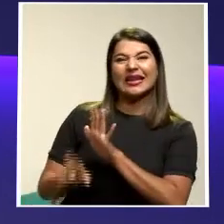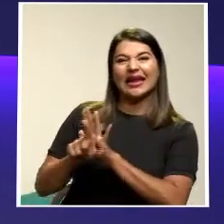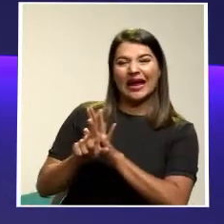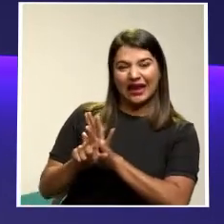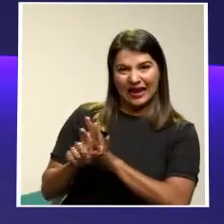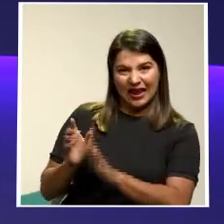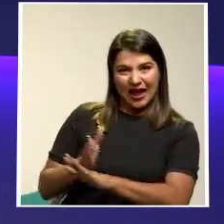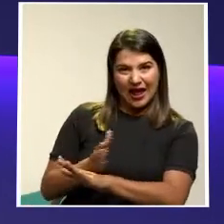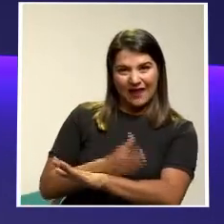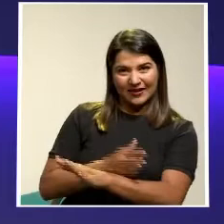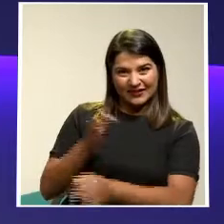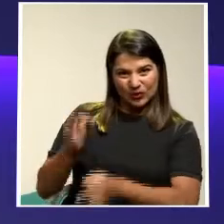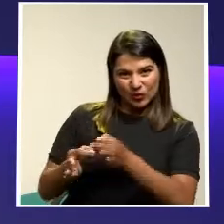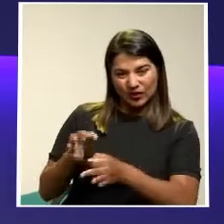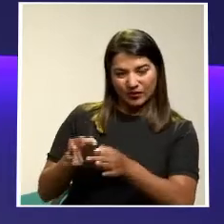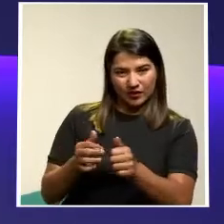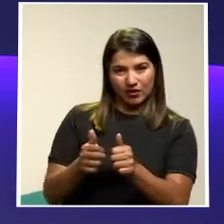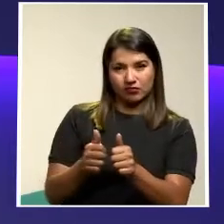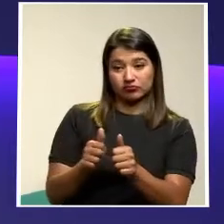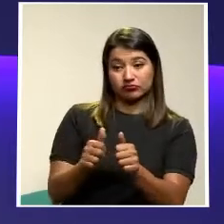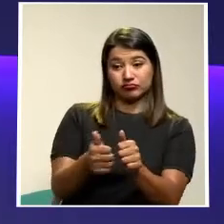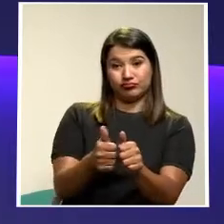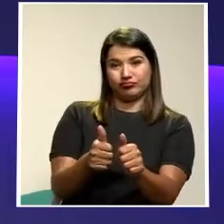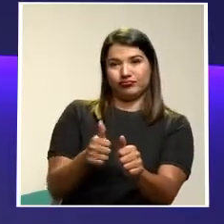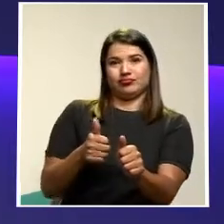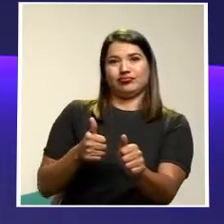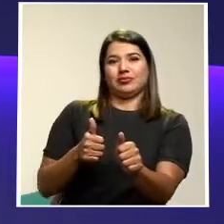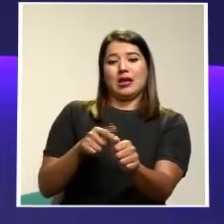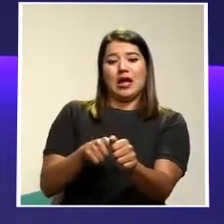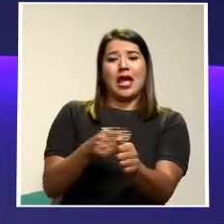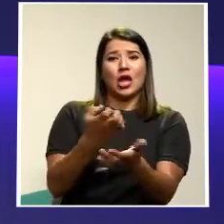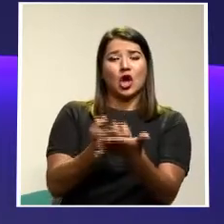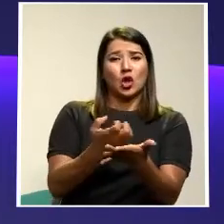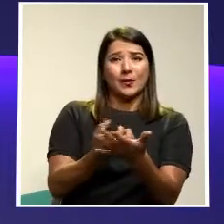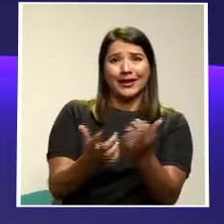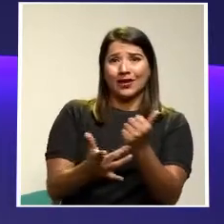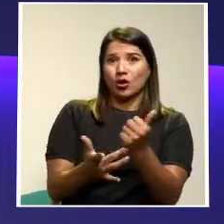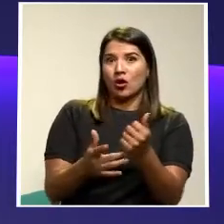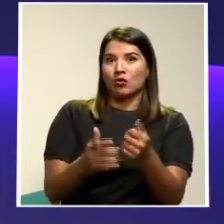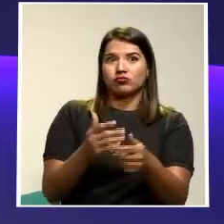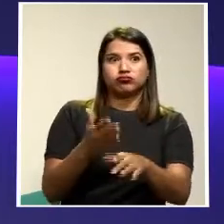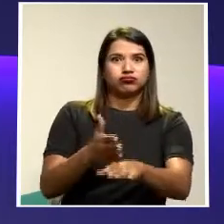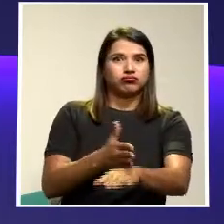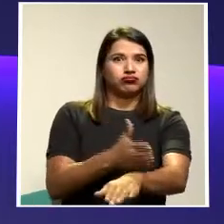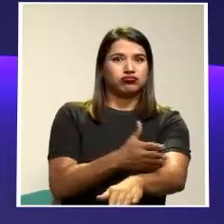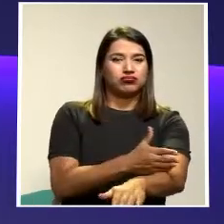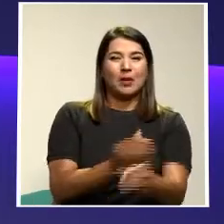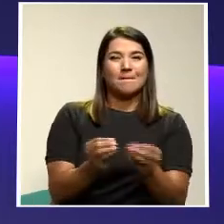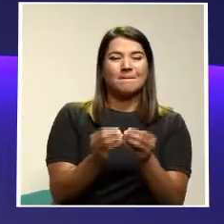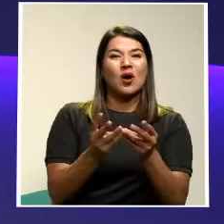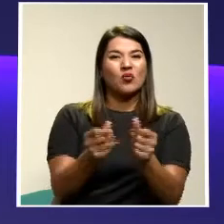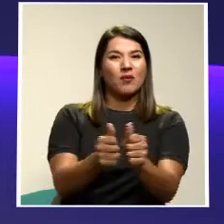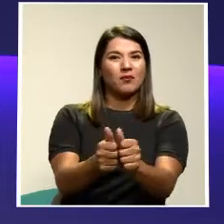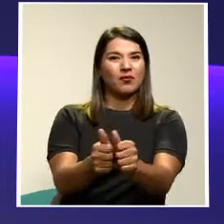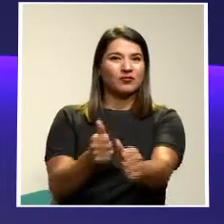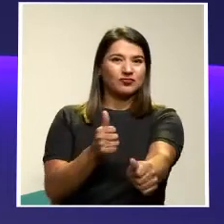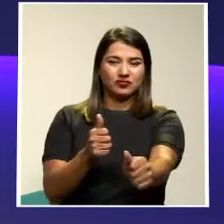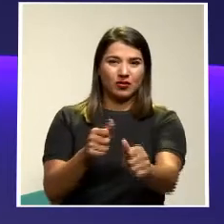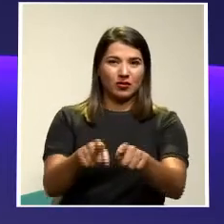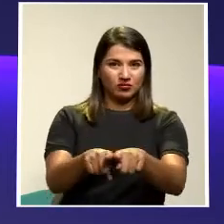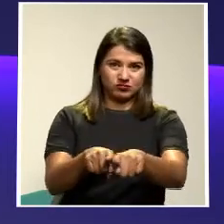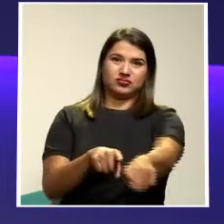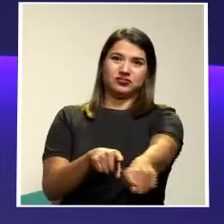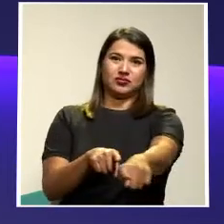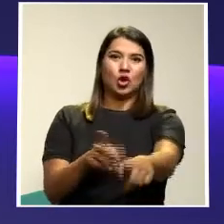mueve A una velocidad La tecnología Y la economía Se mueven A una velocidad Mucho más rápida Que las